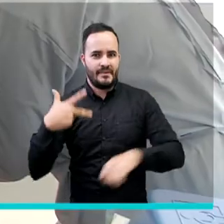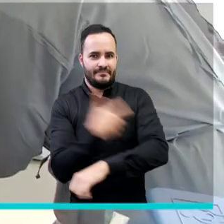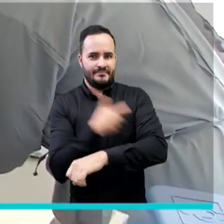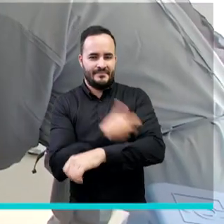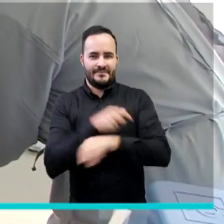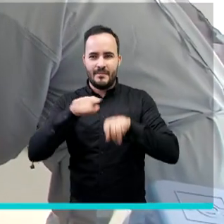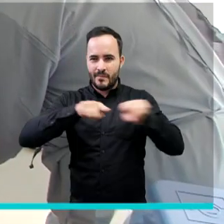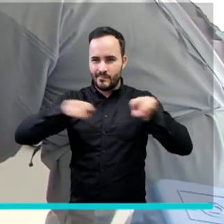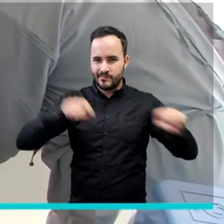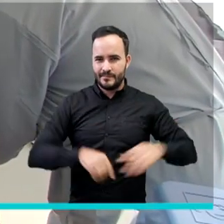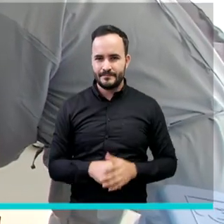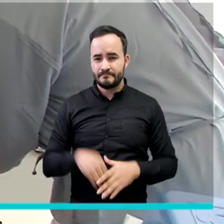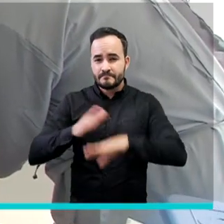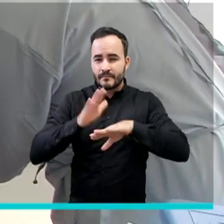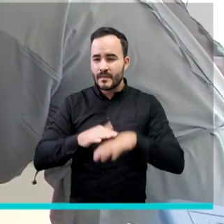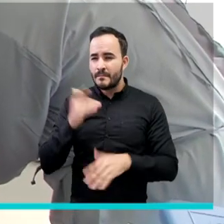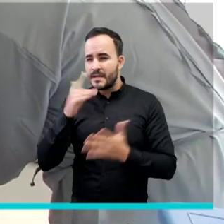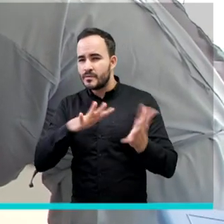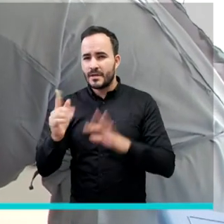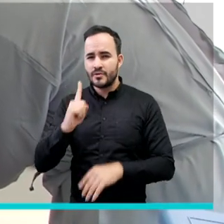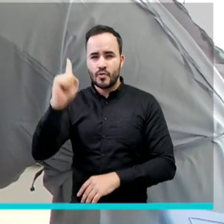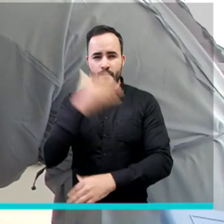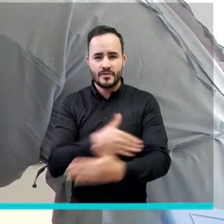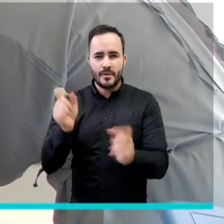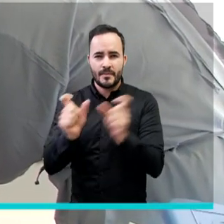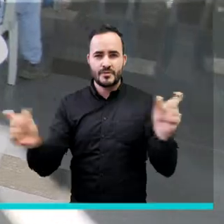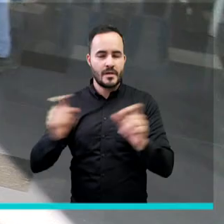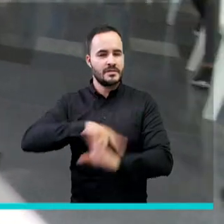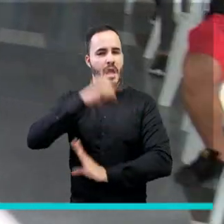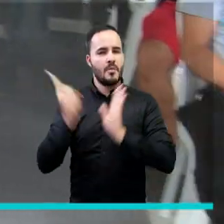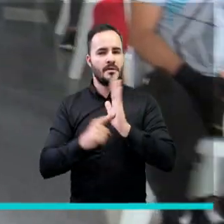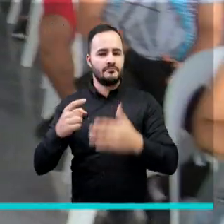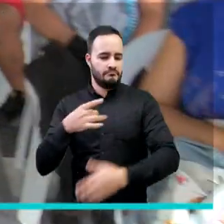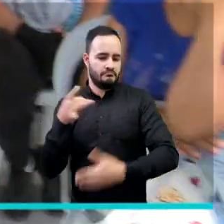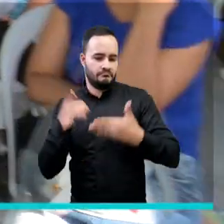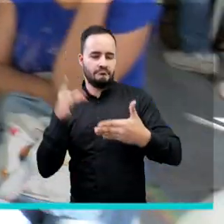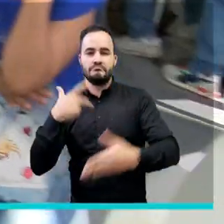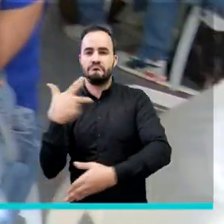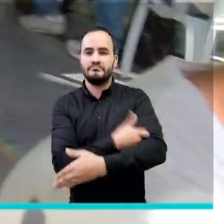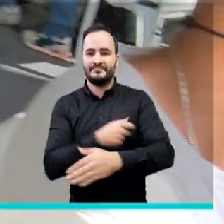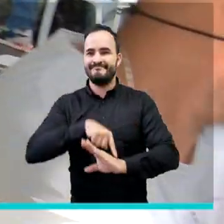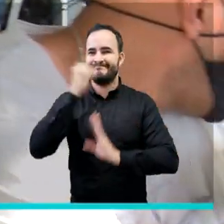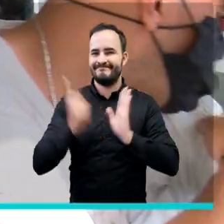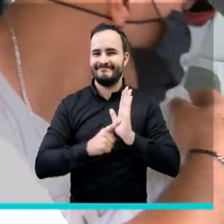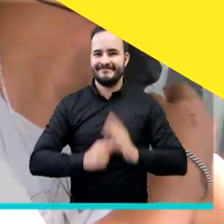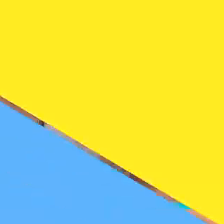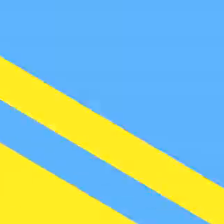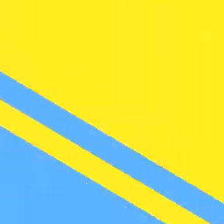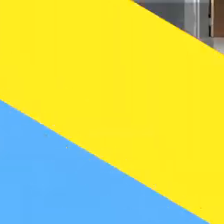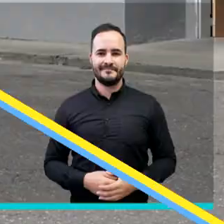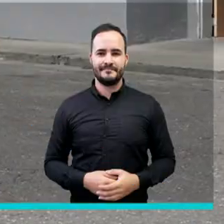las dosis recibidas. A la fecha, más de un millón de personas lograron completar su esquema de vacunación.